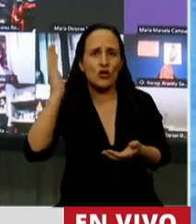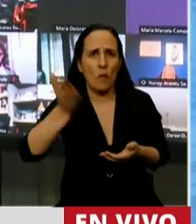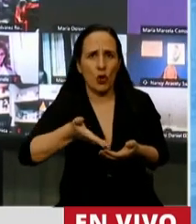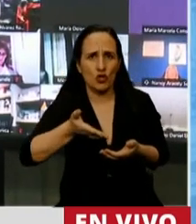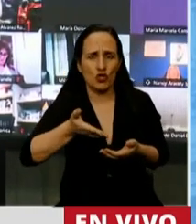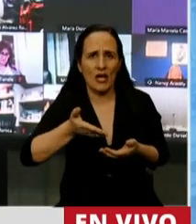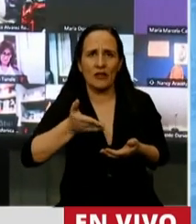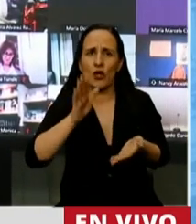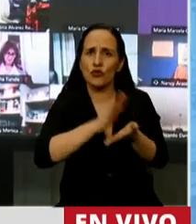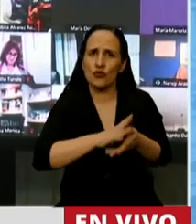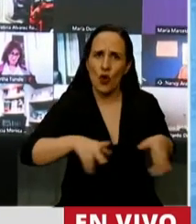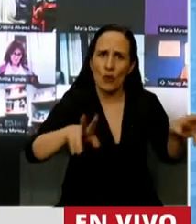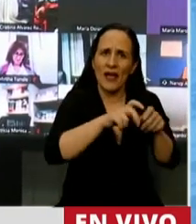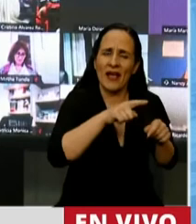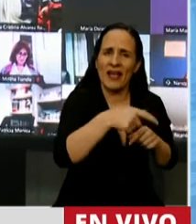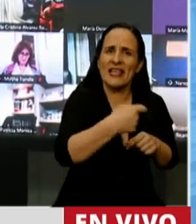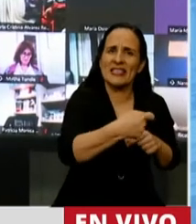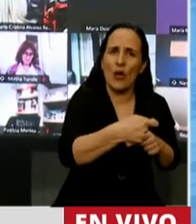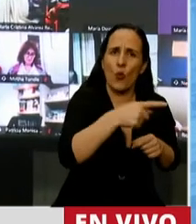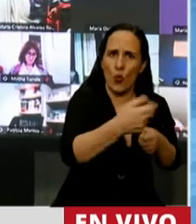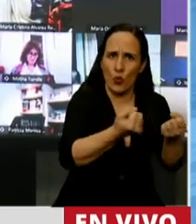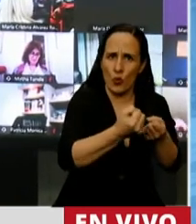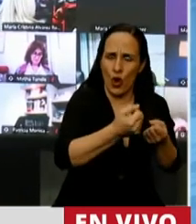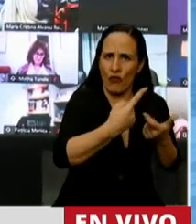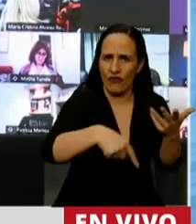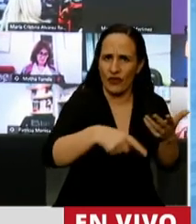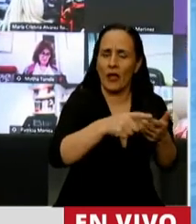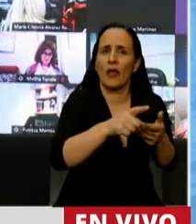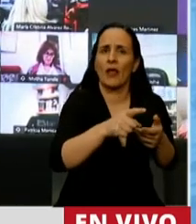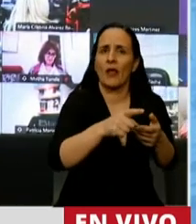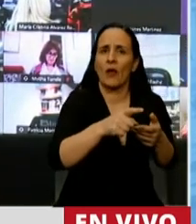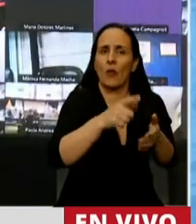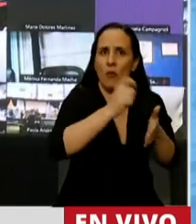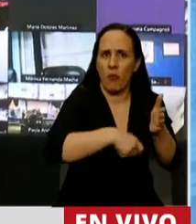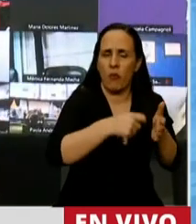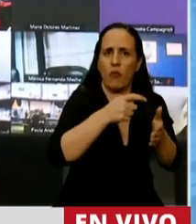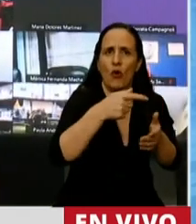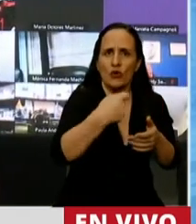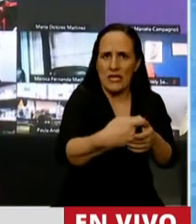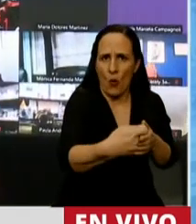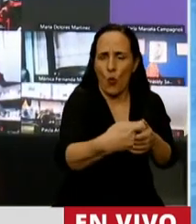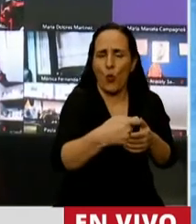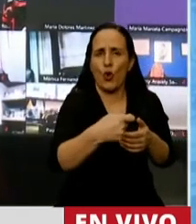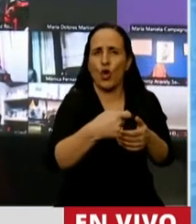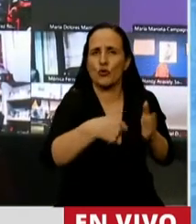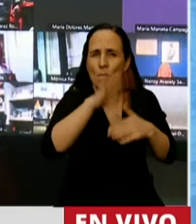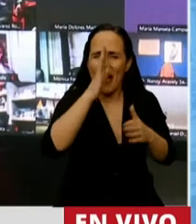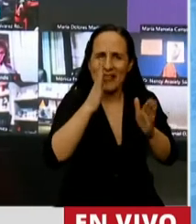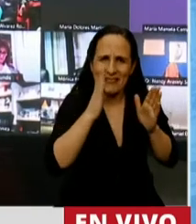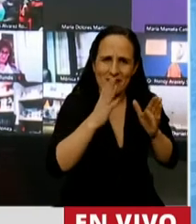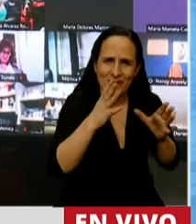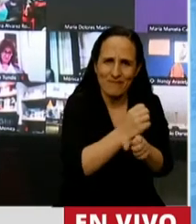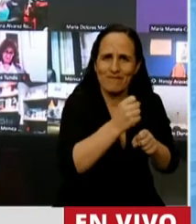sobre las primas del seguro automotor correspondientes a las pólizas contratadas con entidades de seguros sobre todos los vehículos